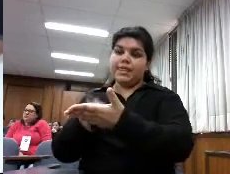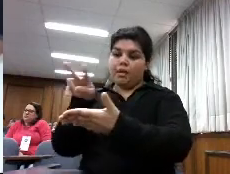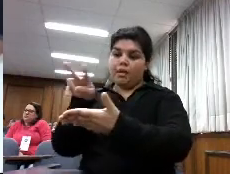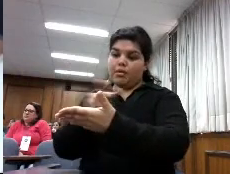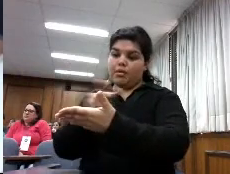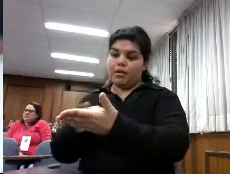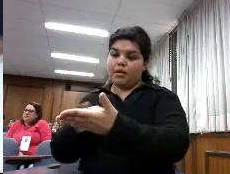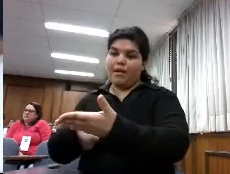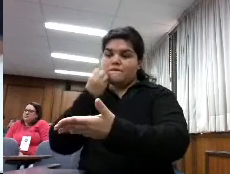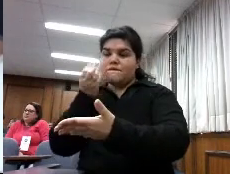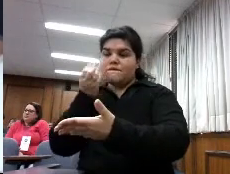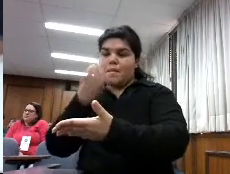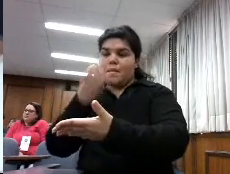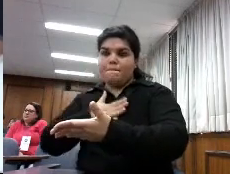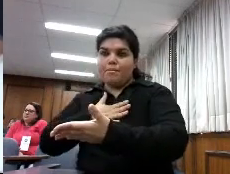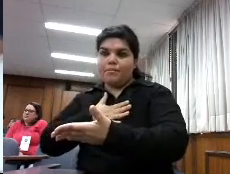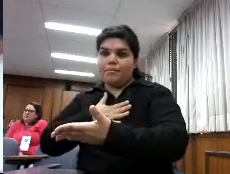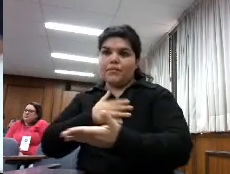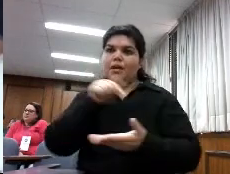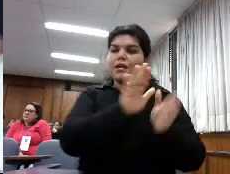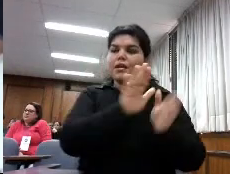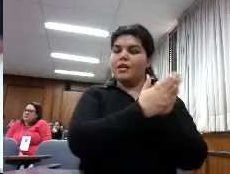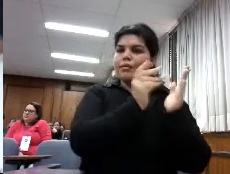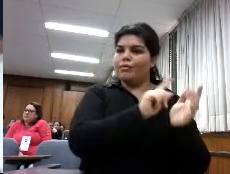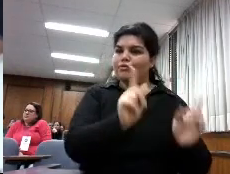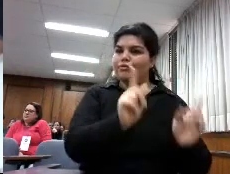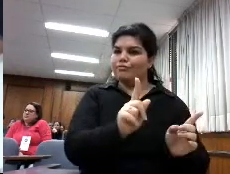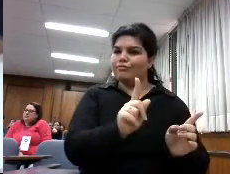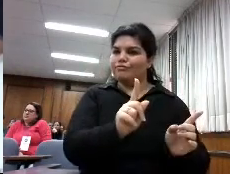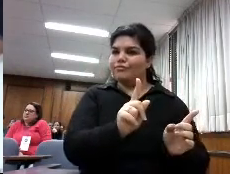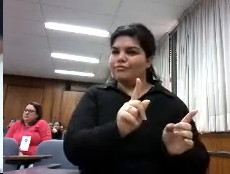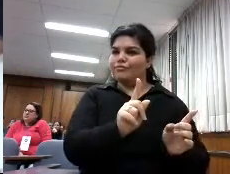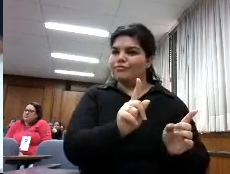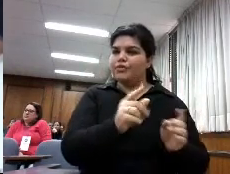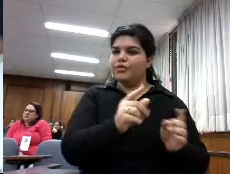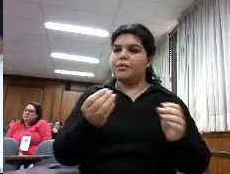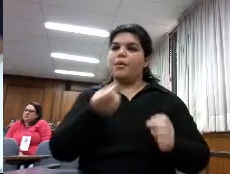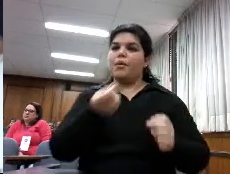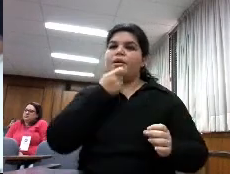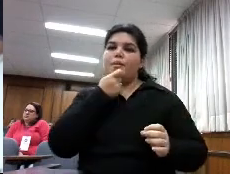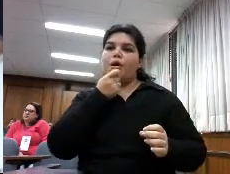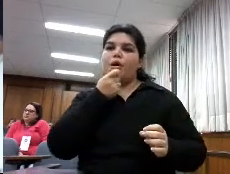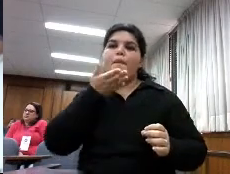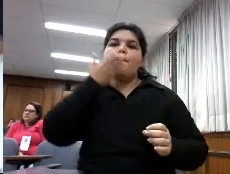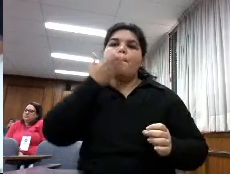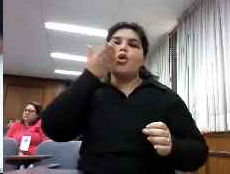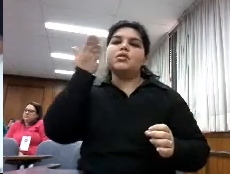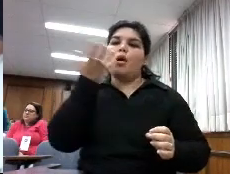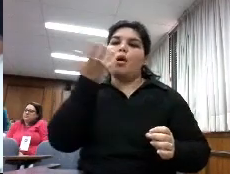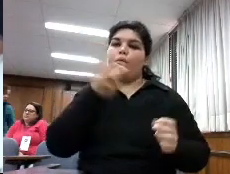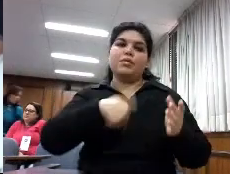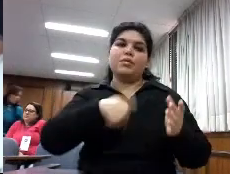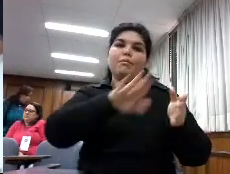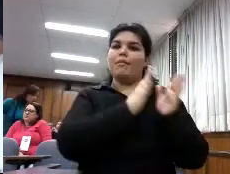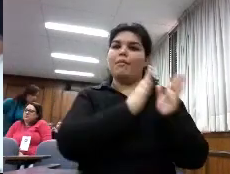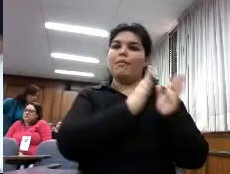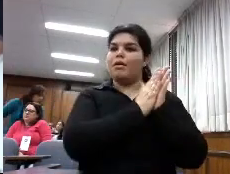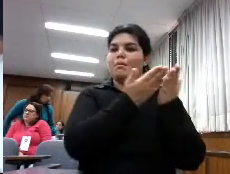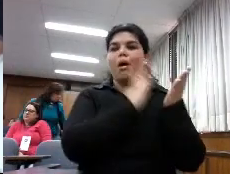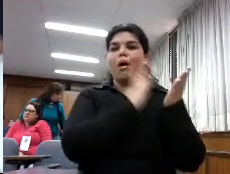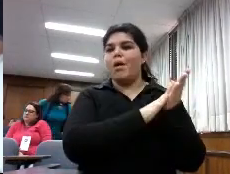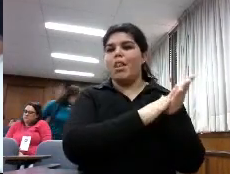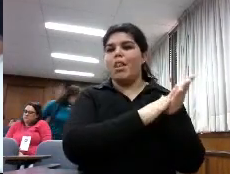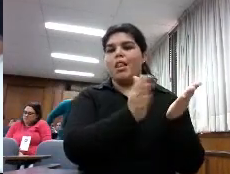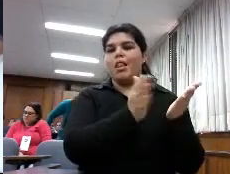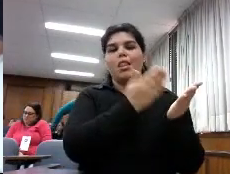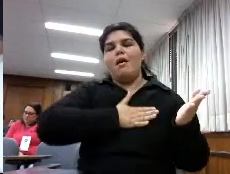un libro lo que pasa es que tengo mis preferencias tengo mis preferencias cuando leo poesía me gusta lo táctil el papel el brillo